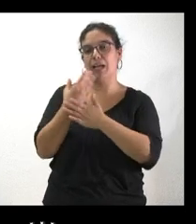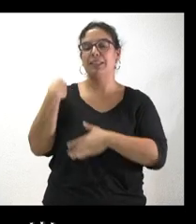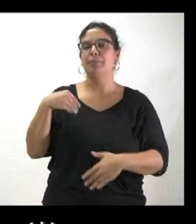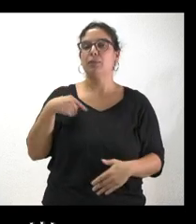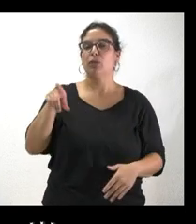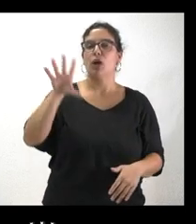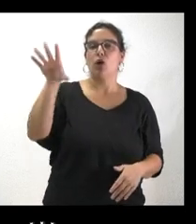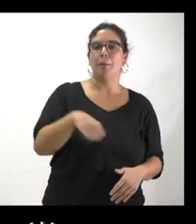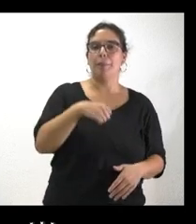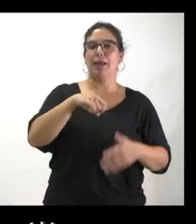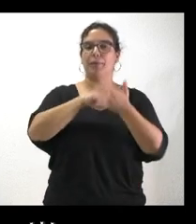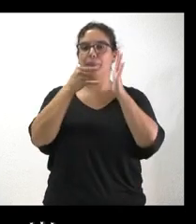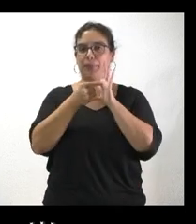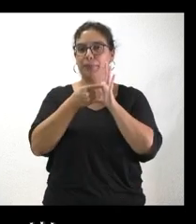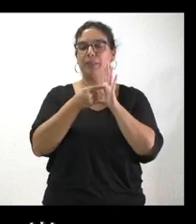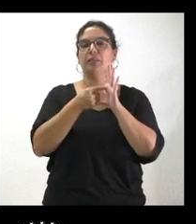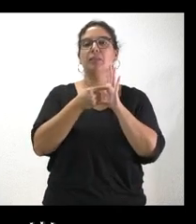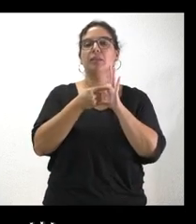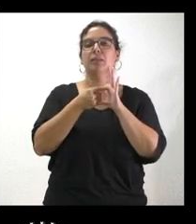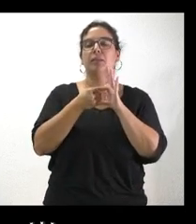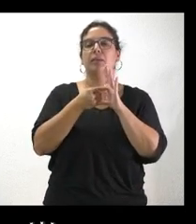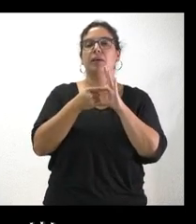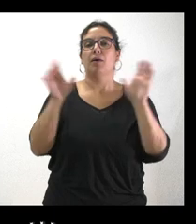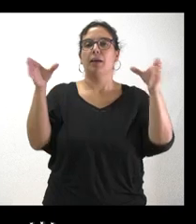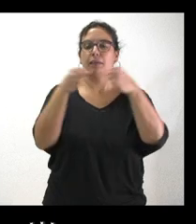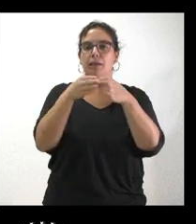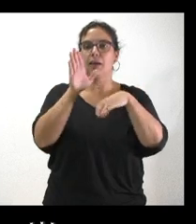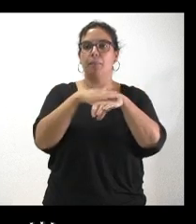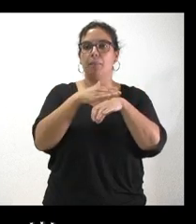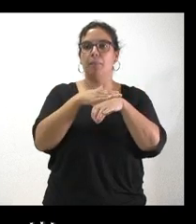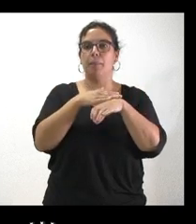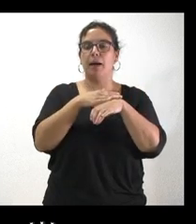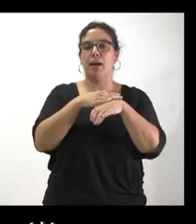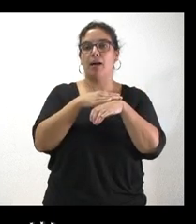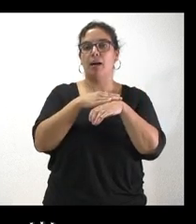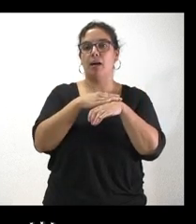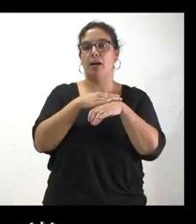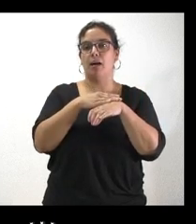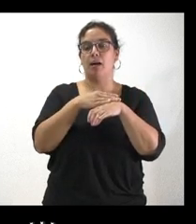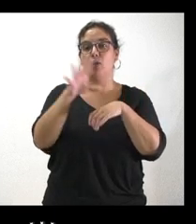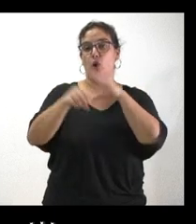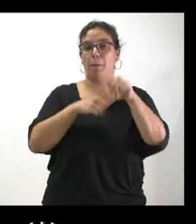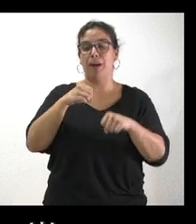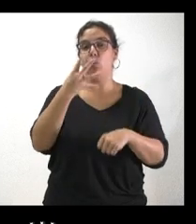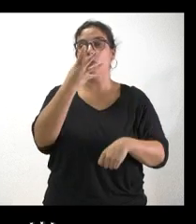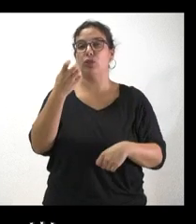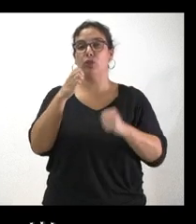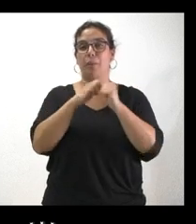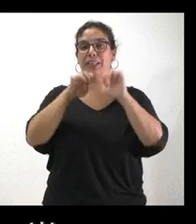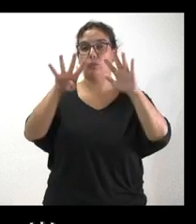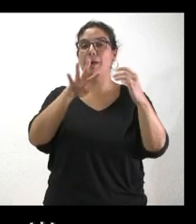tecnológico del operativo para la extinción de incendios, que consiste, por lo que estoy viendo, en la adquisición de 429